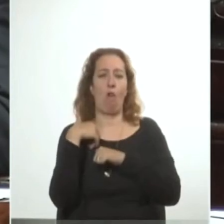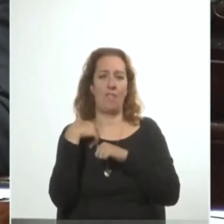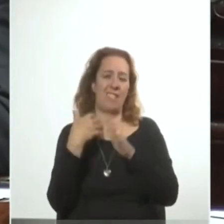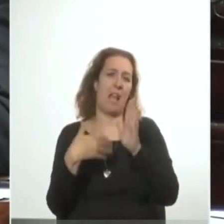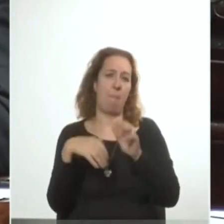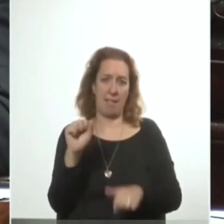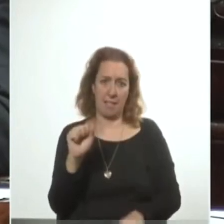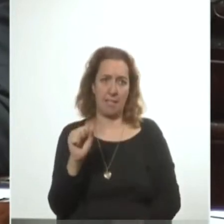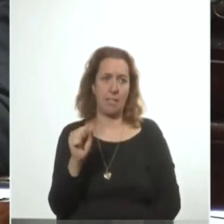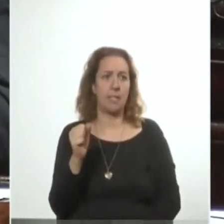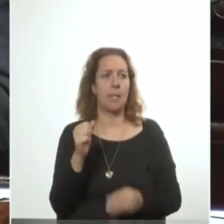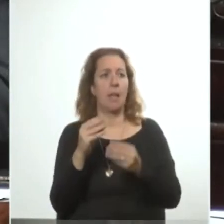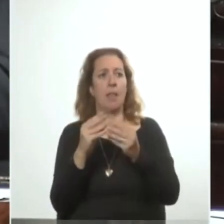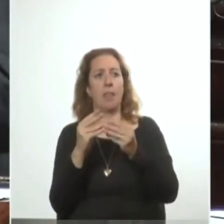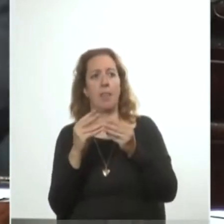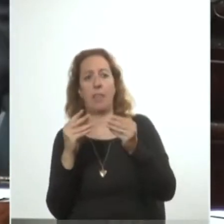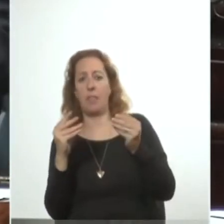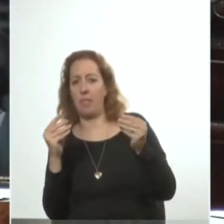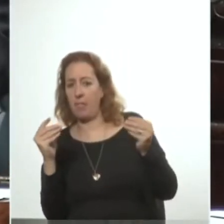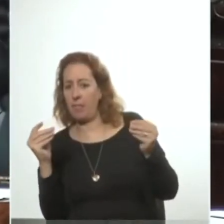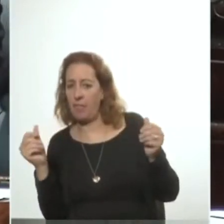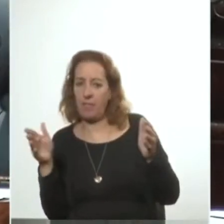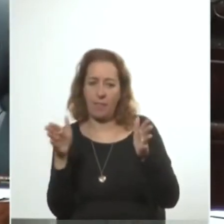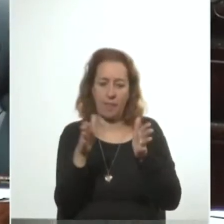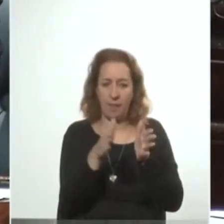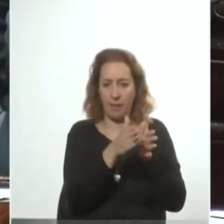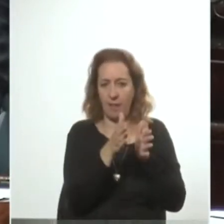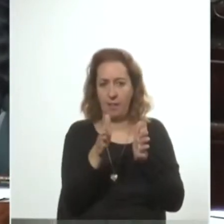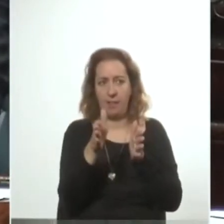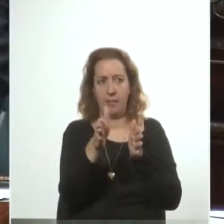Se iba desbrozando el camino interno para el golpe.